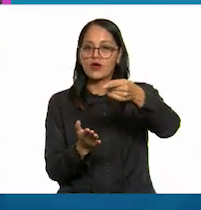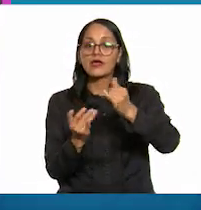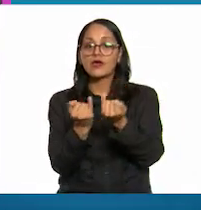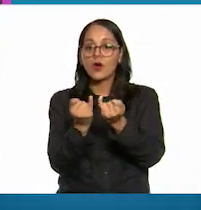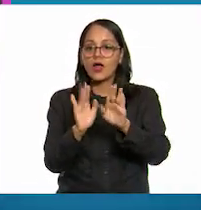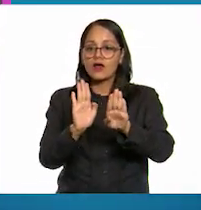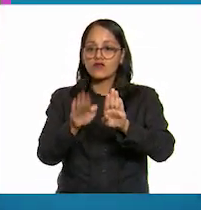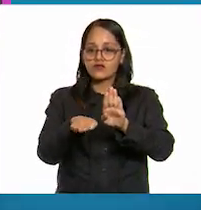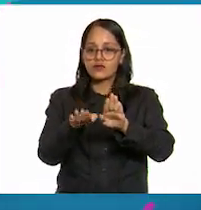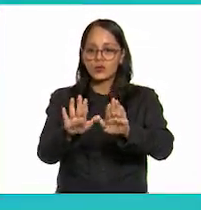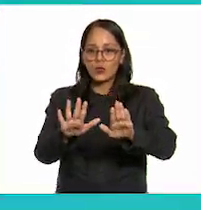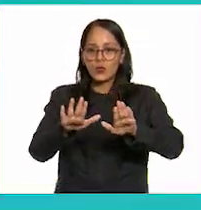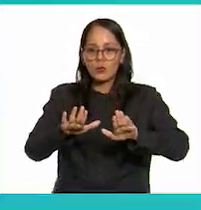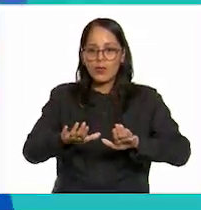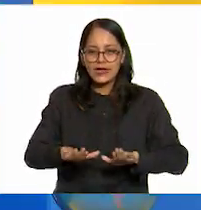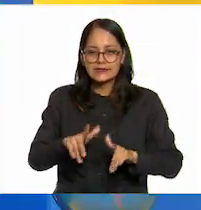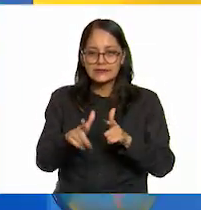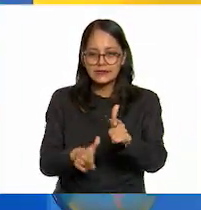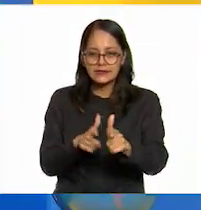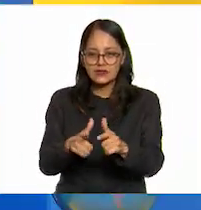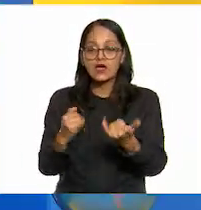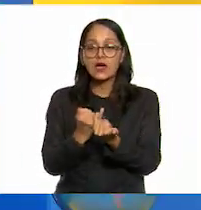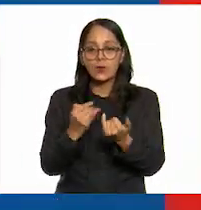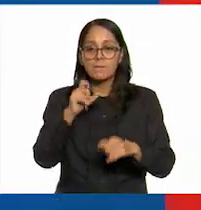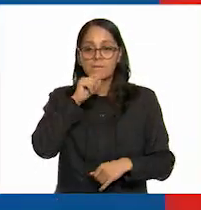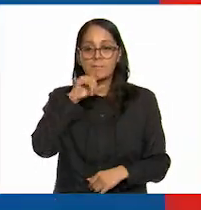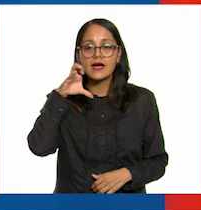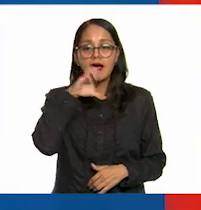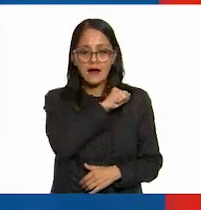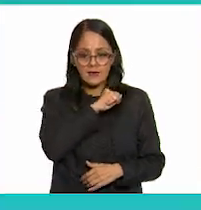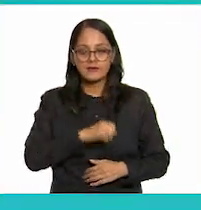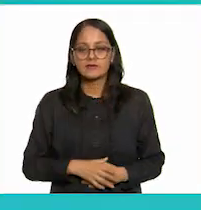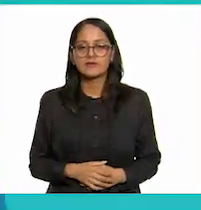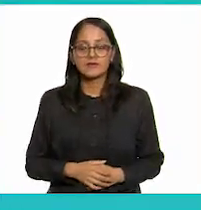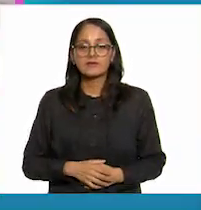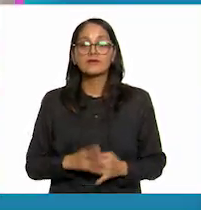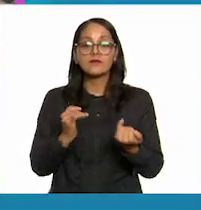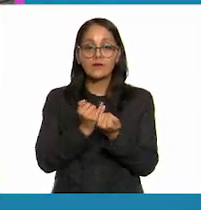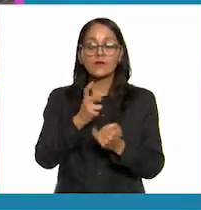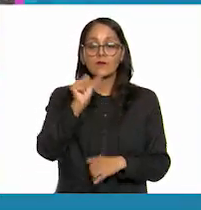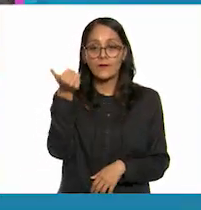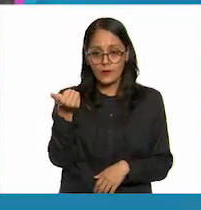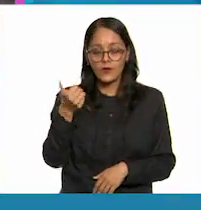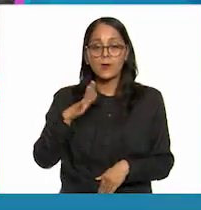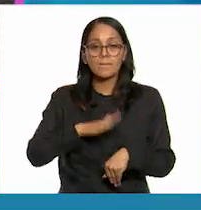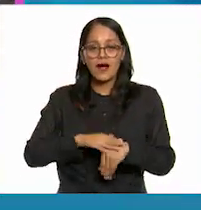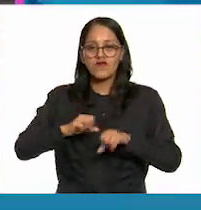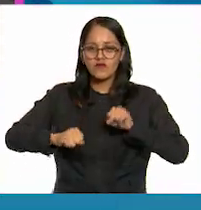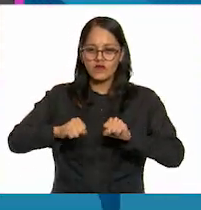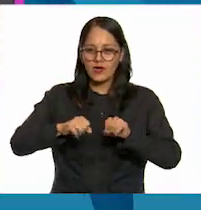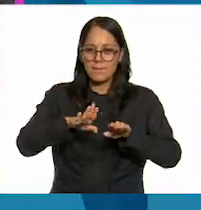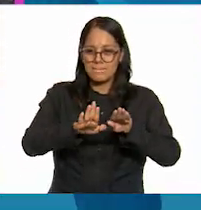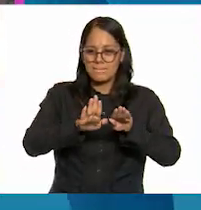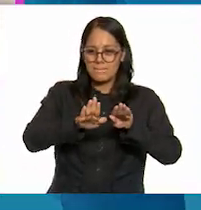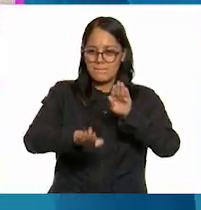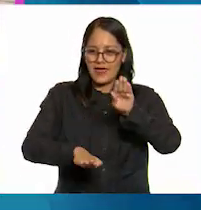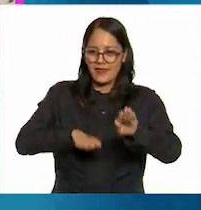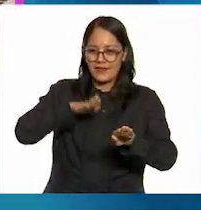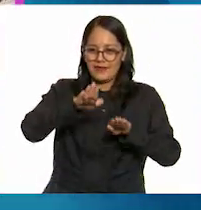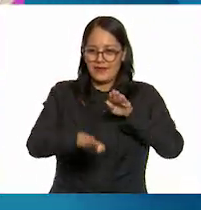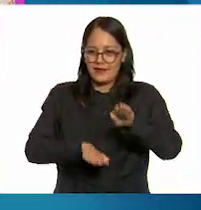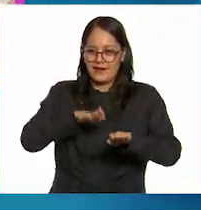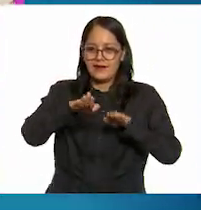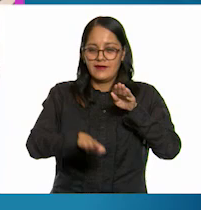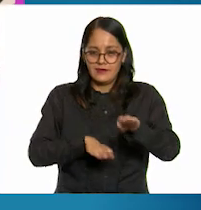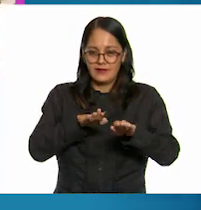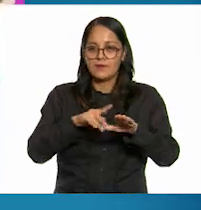y también produce calor además tenemos que aplicar suficiente fuerza en los pedales para cambiar el